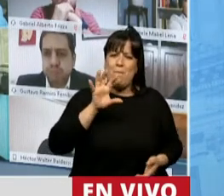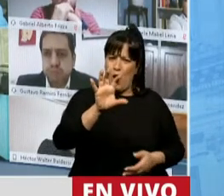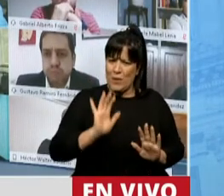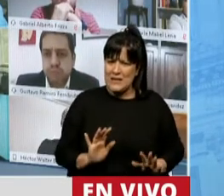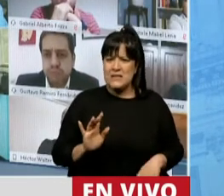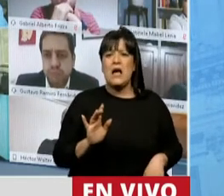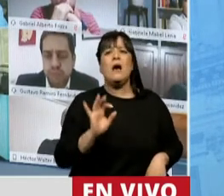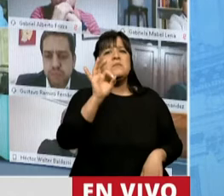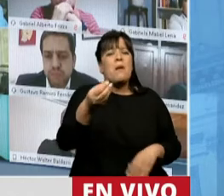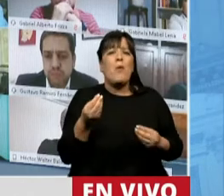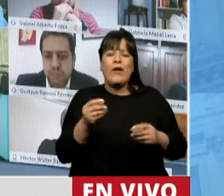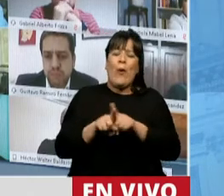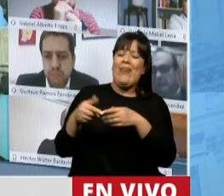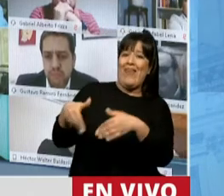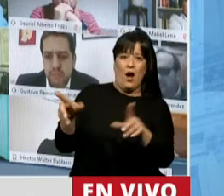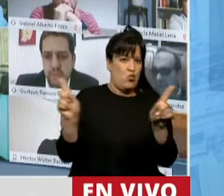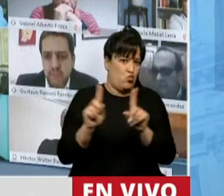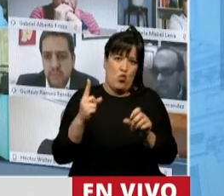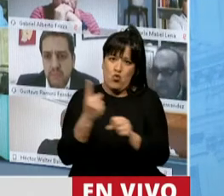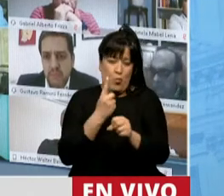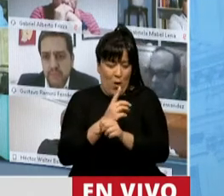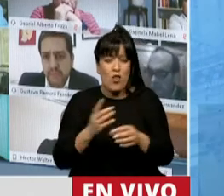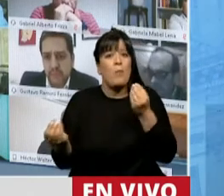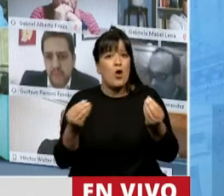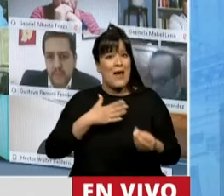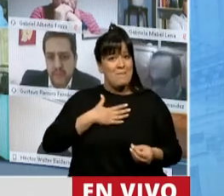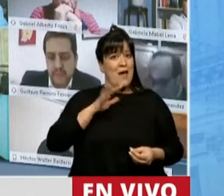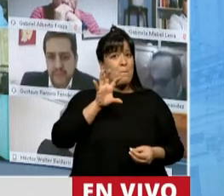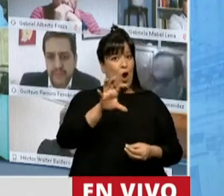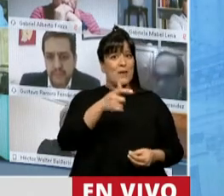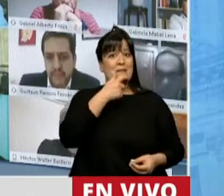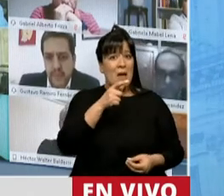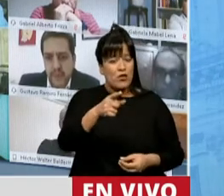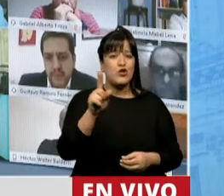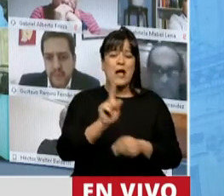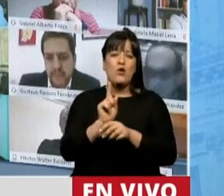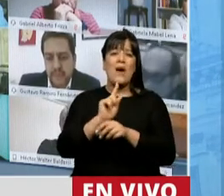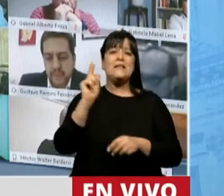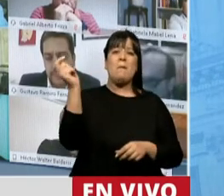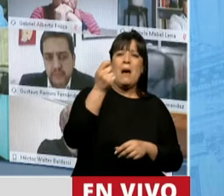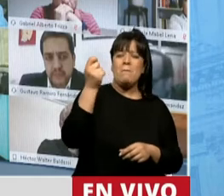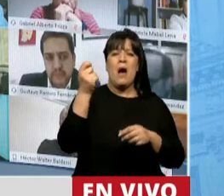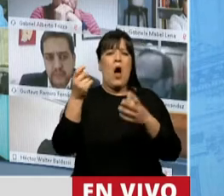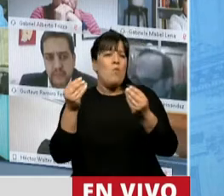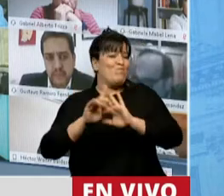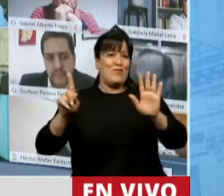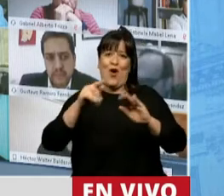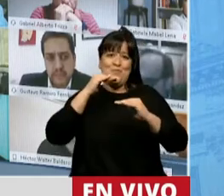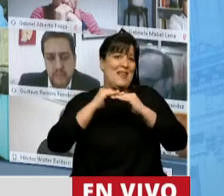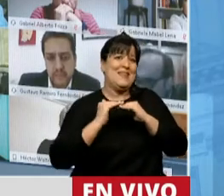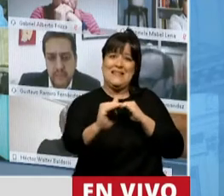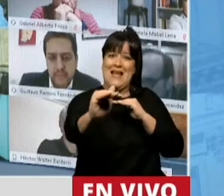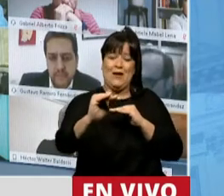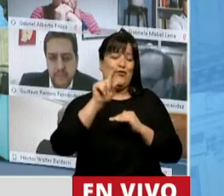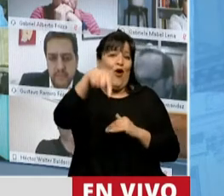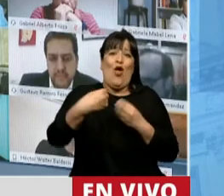¿Y sabe por qué no lo puedo dejar pasar, señor Presidenta? Porque mi provincia no es ni pampeana ni es húmeda. Mi provincia es desértica. Yo vengo de Mendoza.